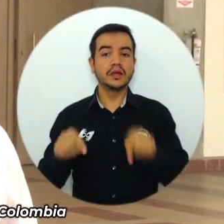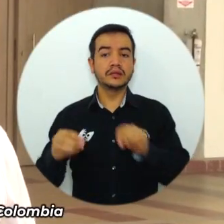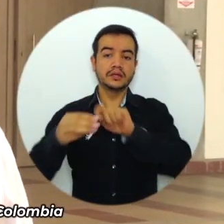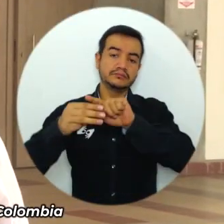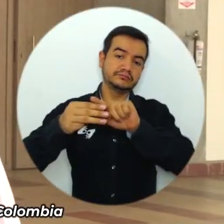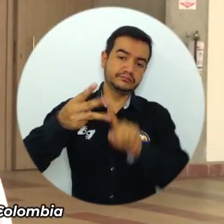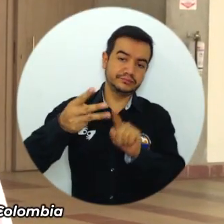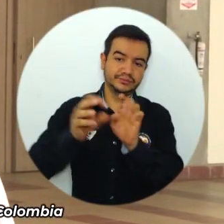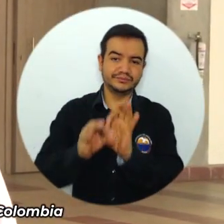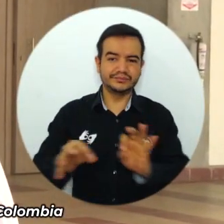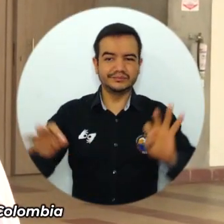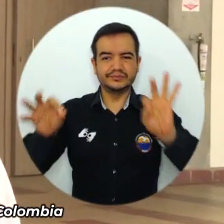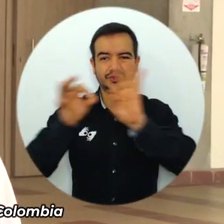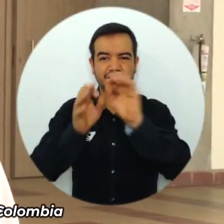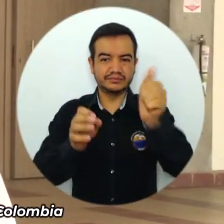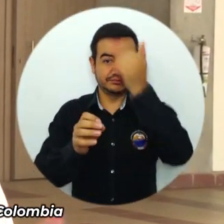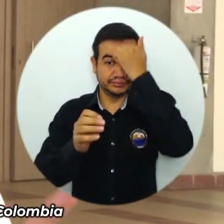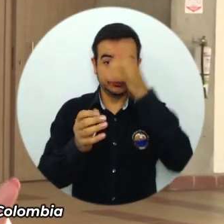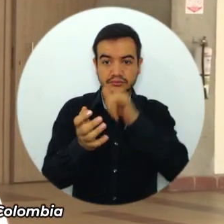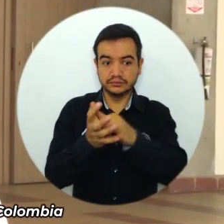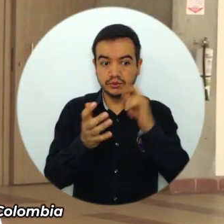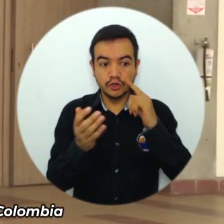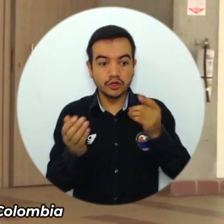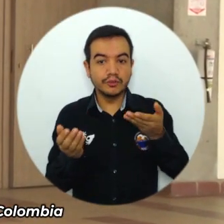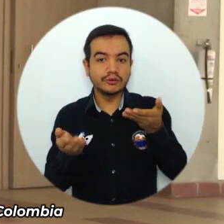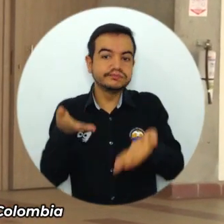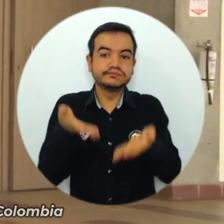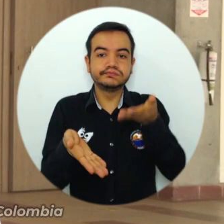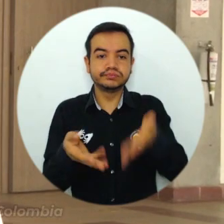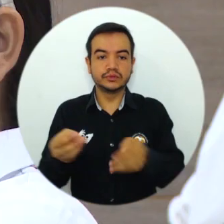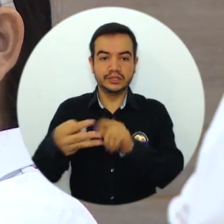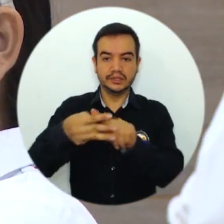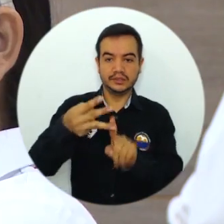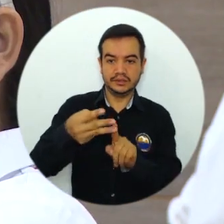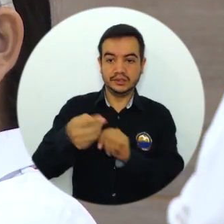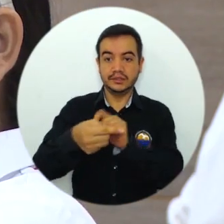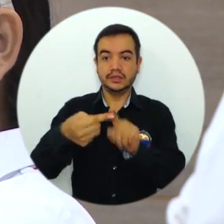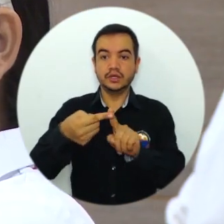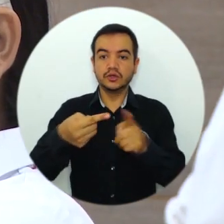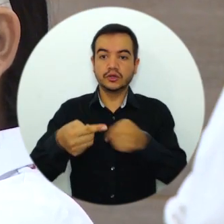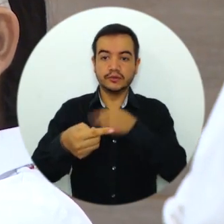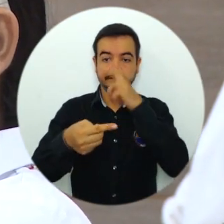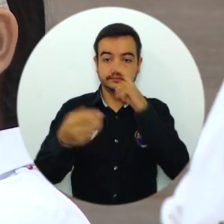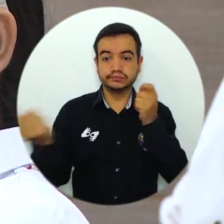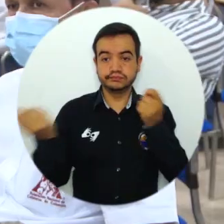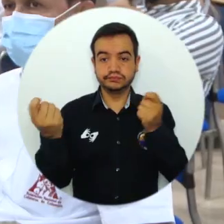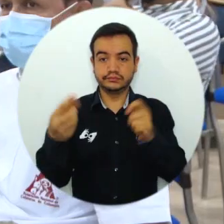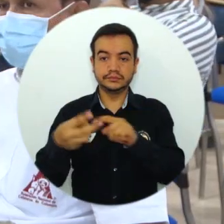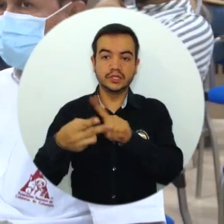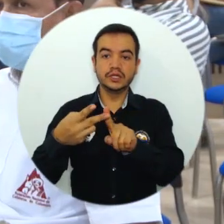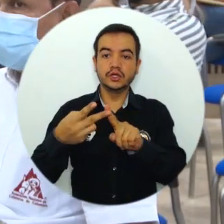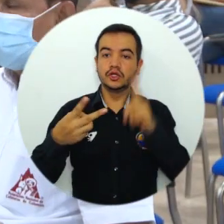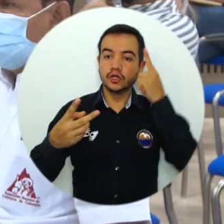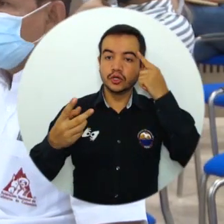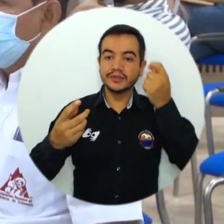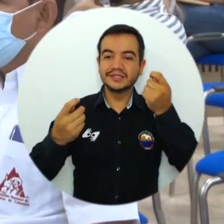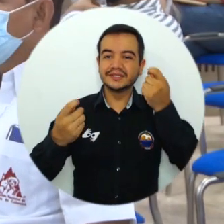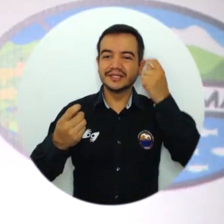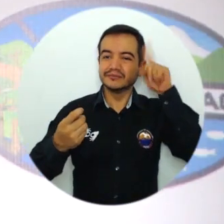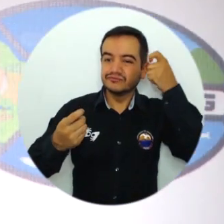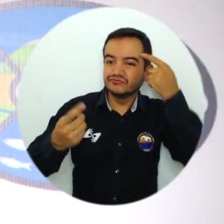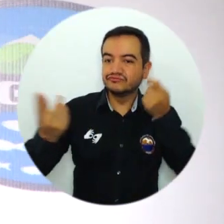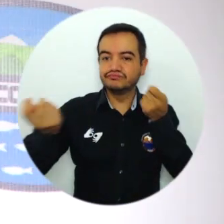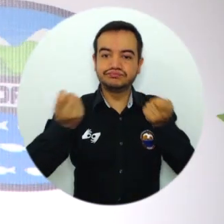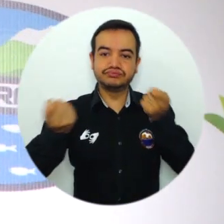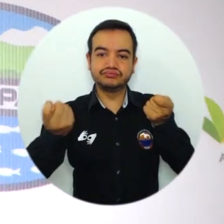temas claves que se convirtieron como en los bloques de trabajo del evento. Uno es eficiencia hídrica, otro es gobernanza y otro es adaptación y